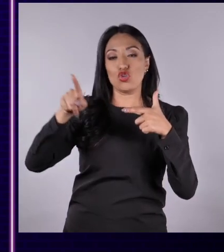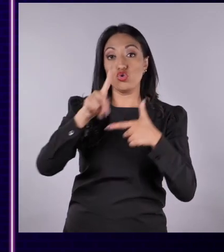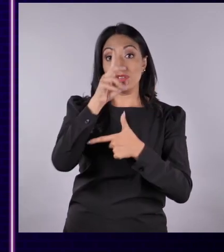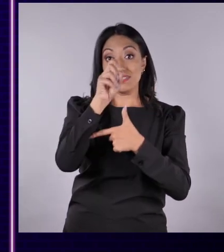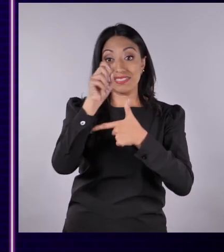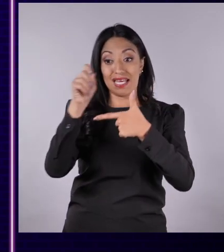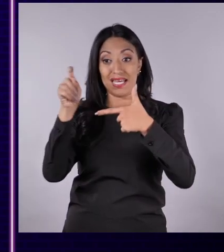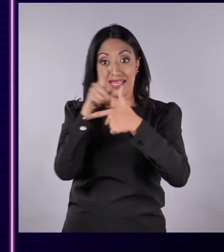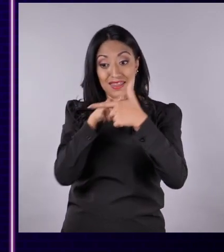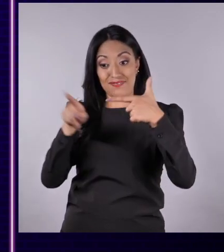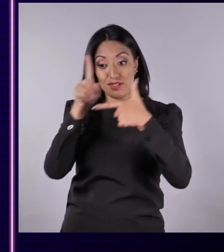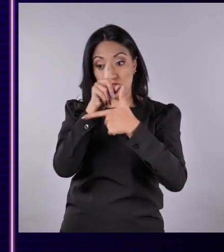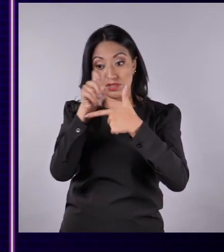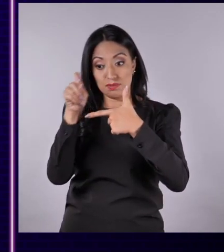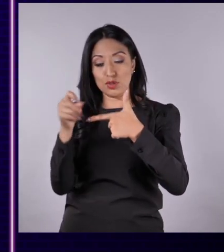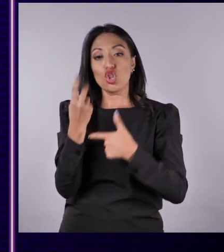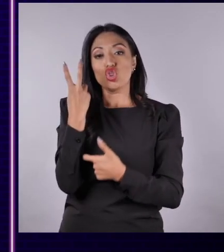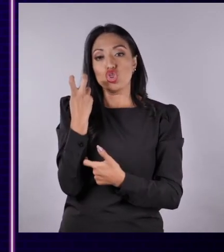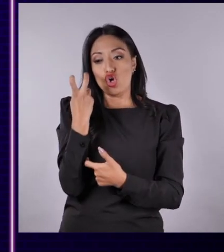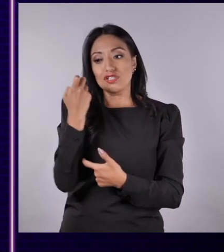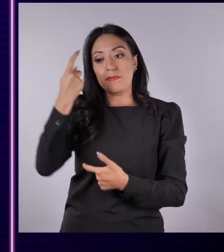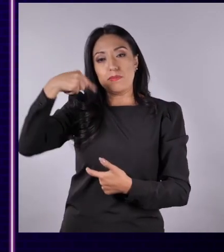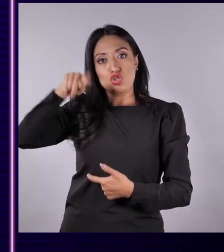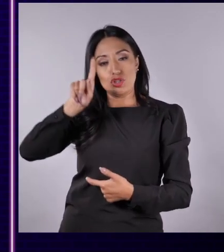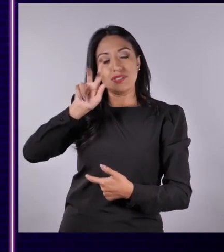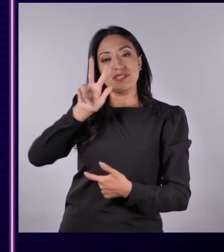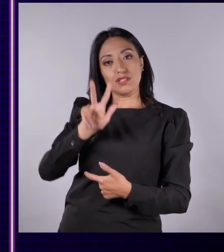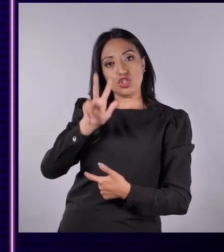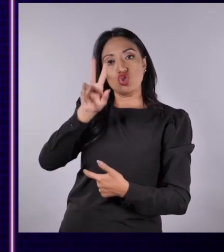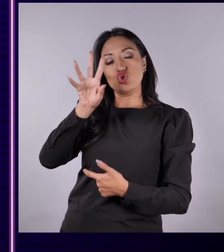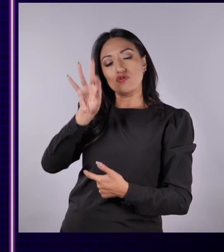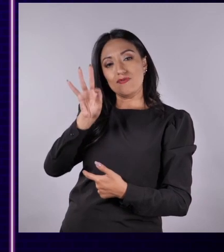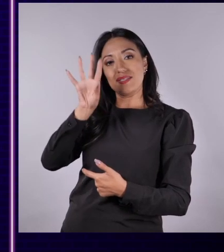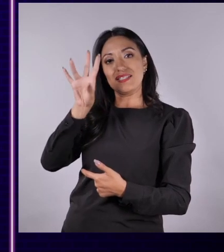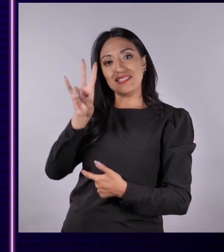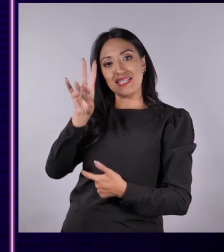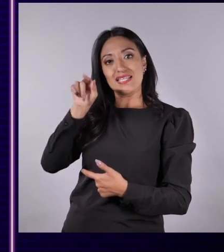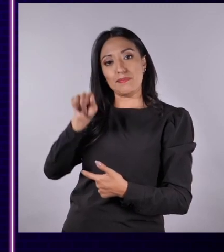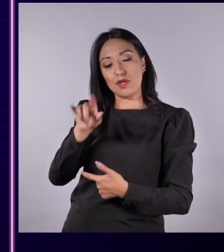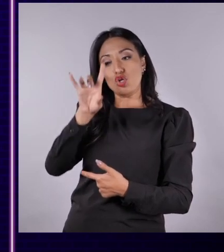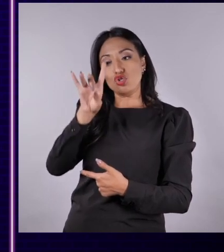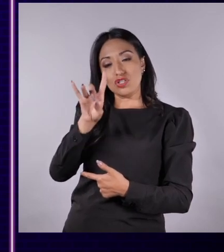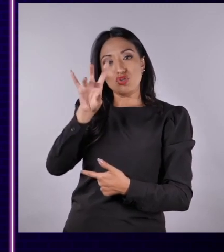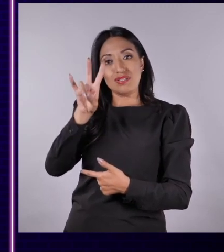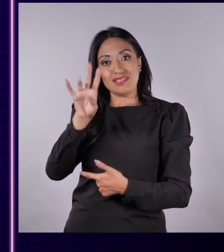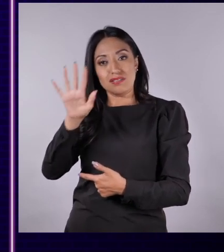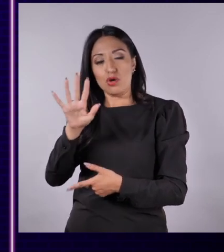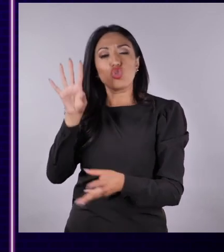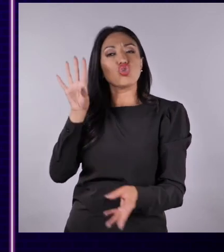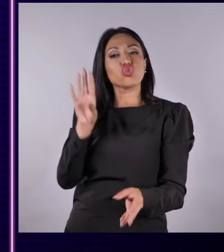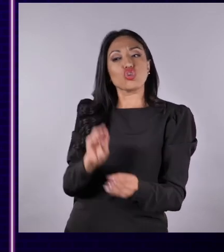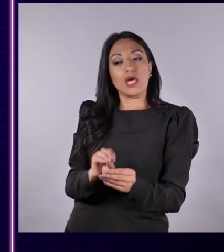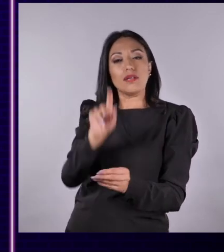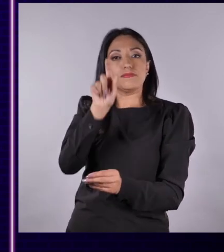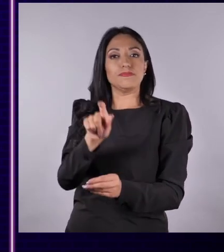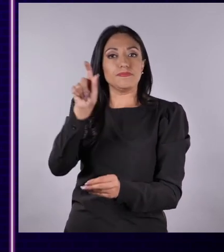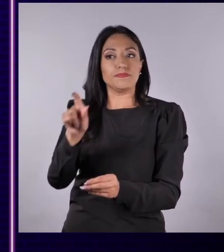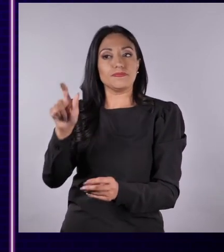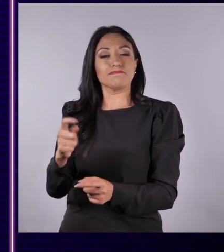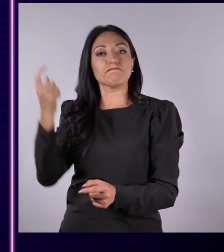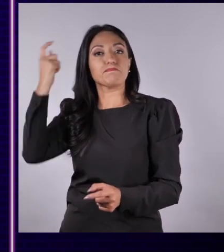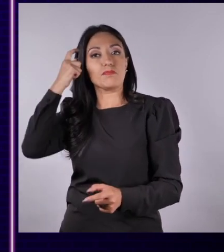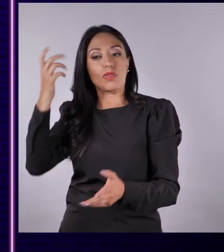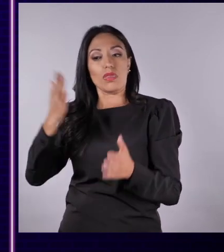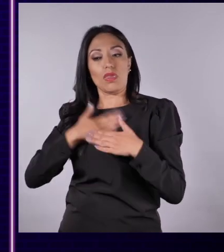dividido para 100 nos da un valor de 12.397.875, que es el